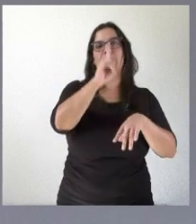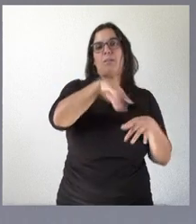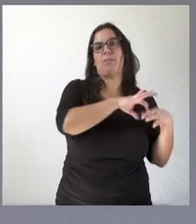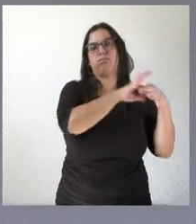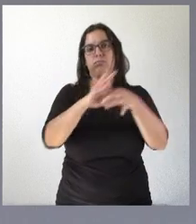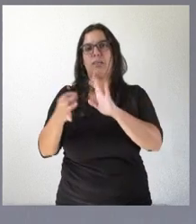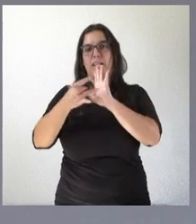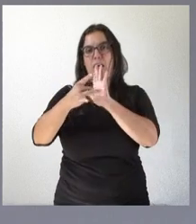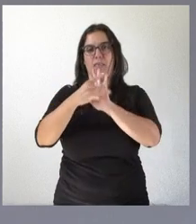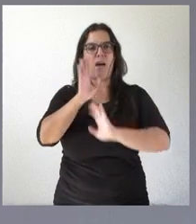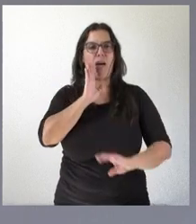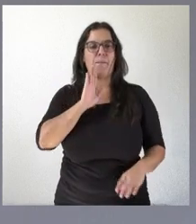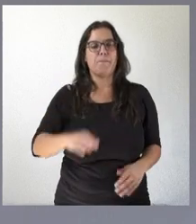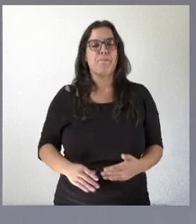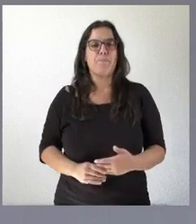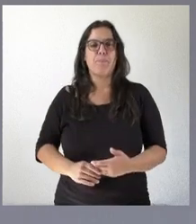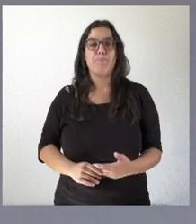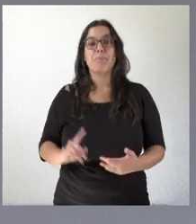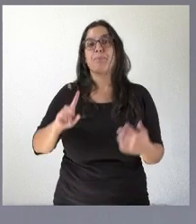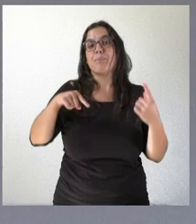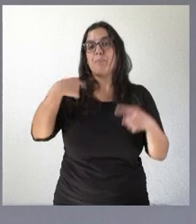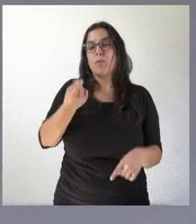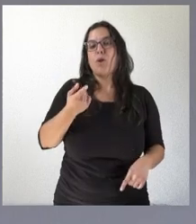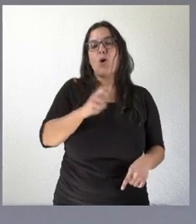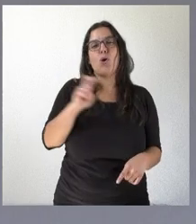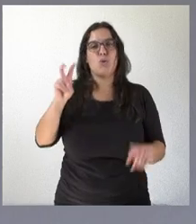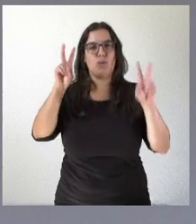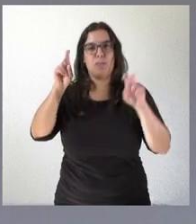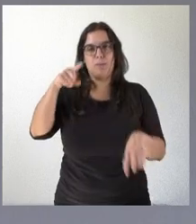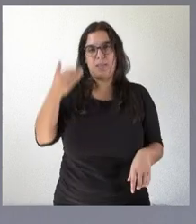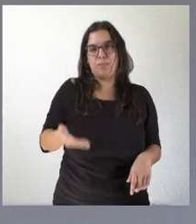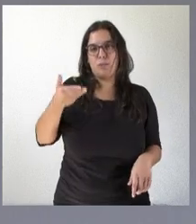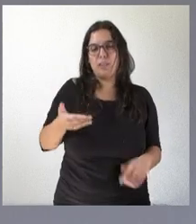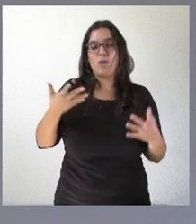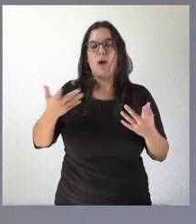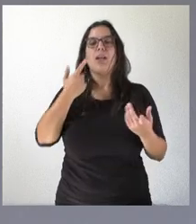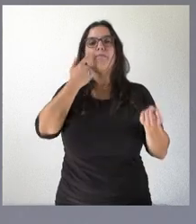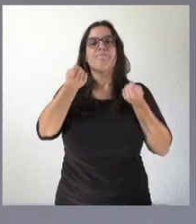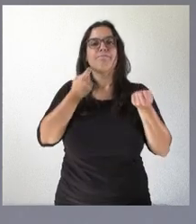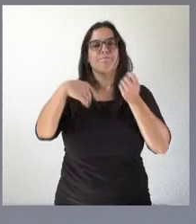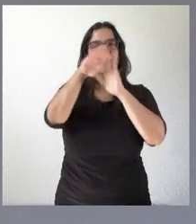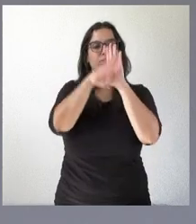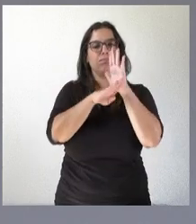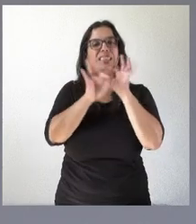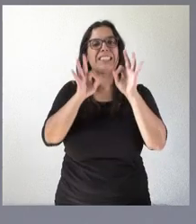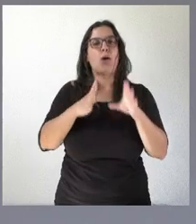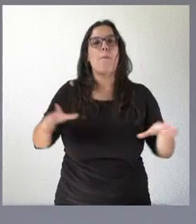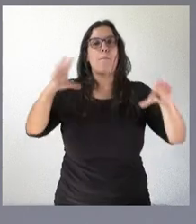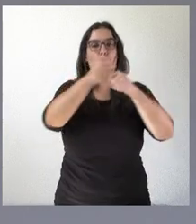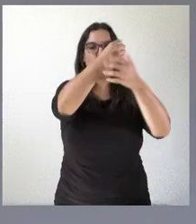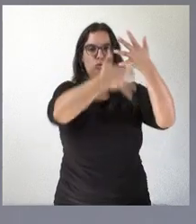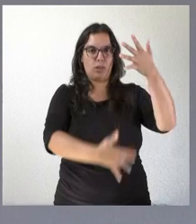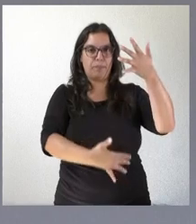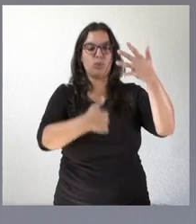anteriormente. Y luego, el apartado más importante, el de la regulación de las bolsas y que yo quiero aquí detenerme